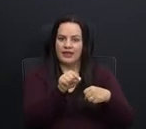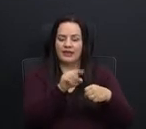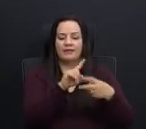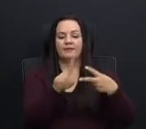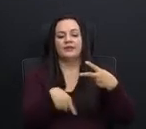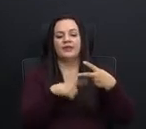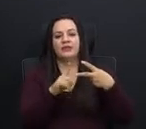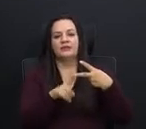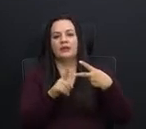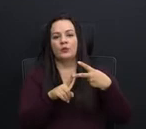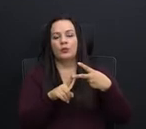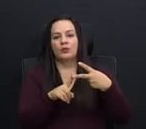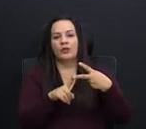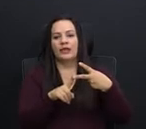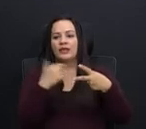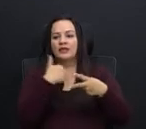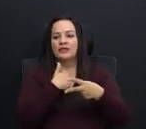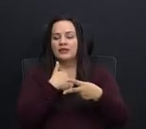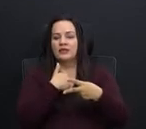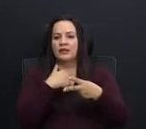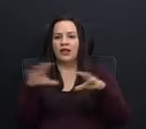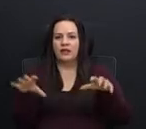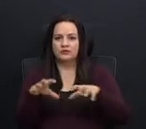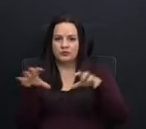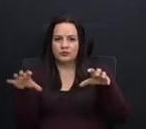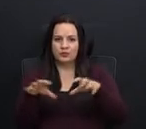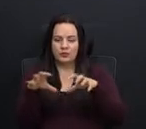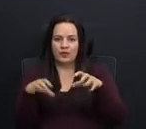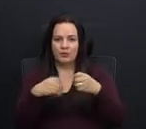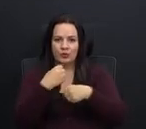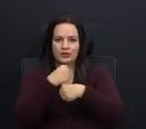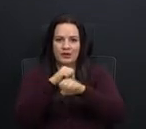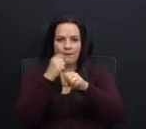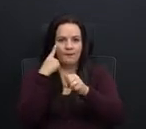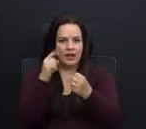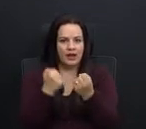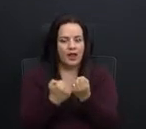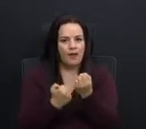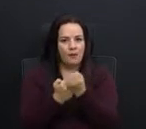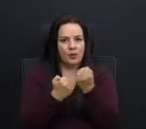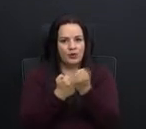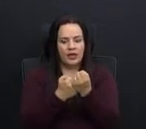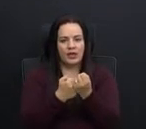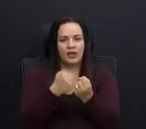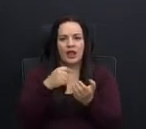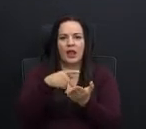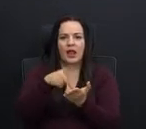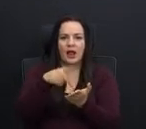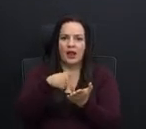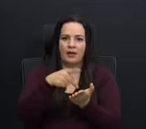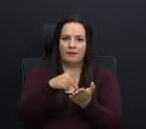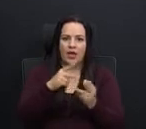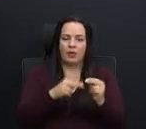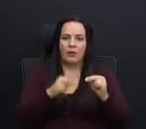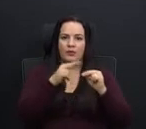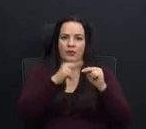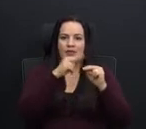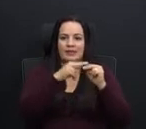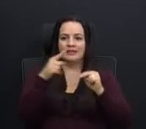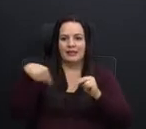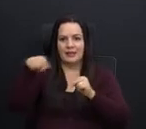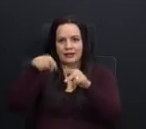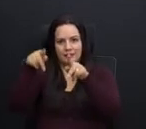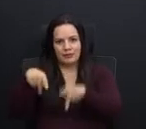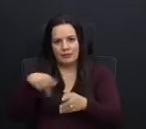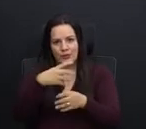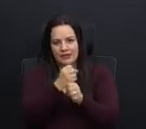comprende las acciones municipales para apoyar al contribuyente en el pago de sus tributos municipales. Por el